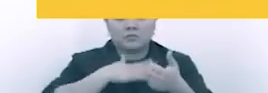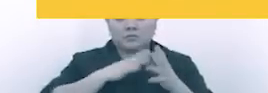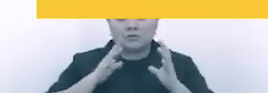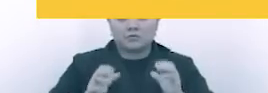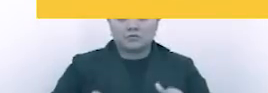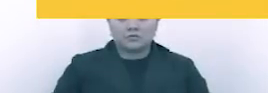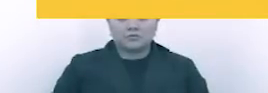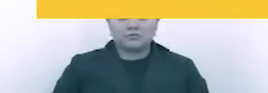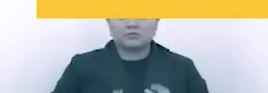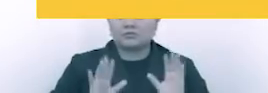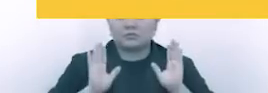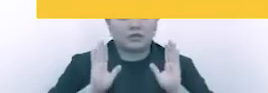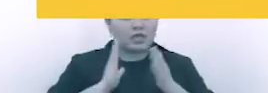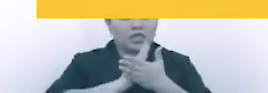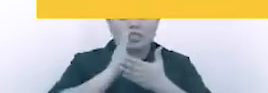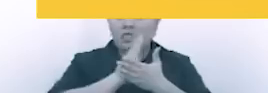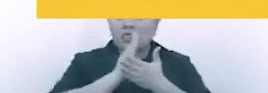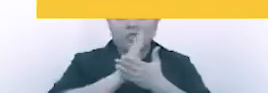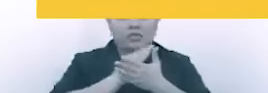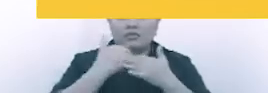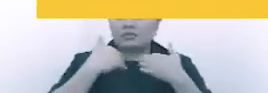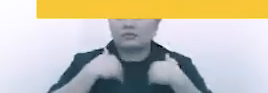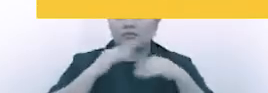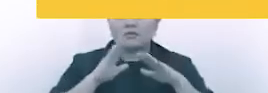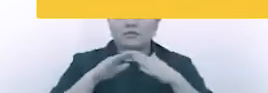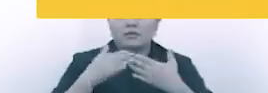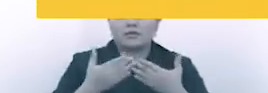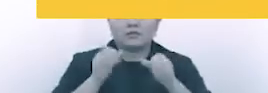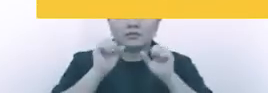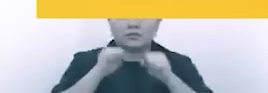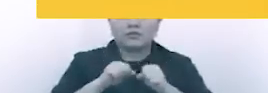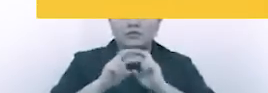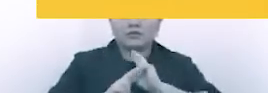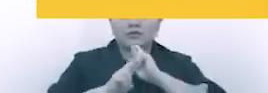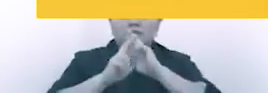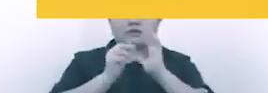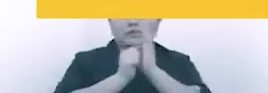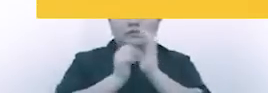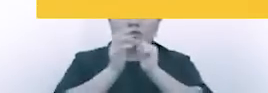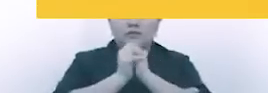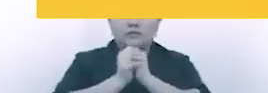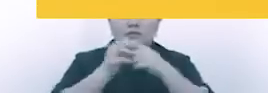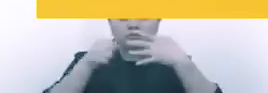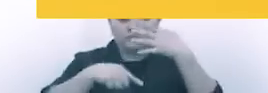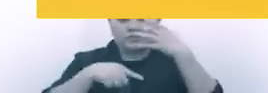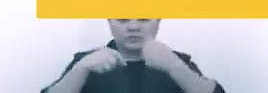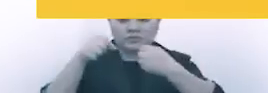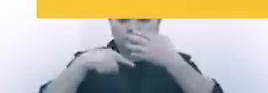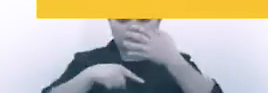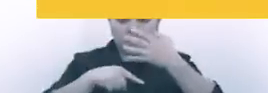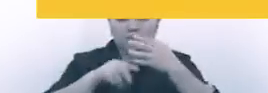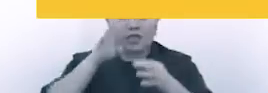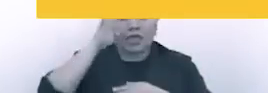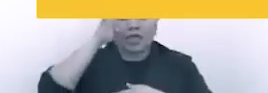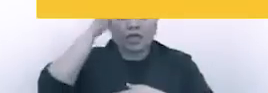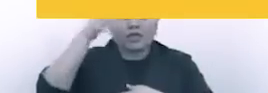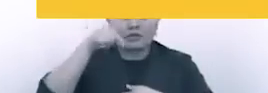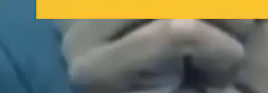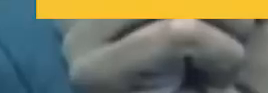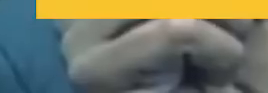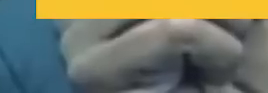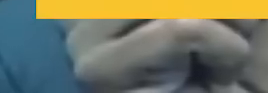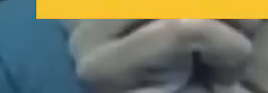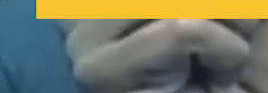no tuve esa fórmula para poder resolverle los problemas a los agricultores. Porque eso es falso, que el problema es hoy.